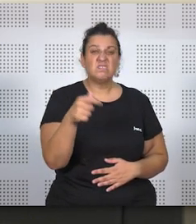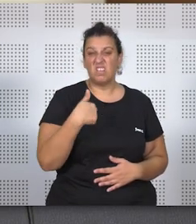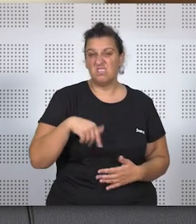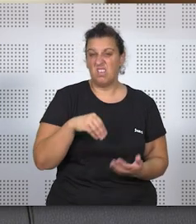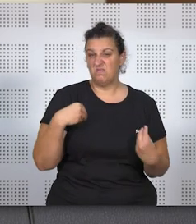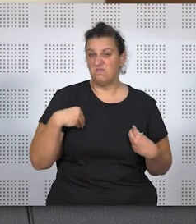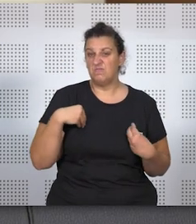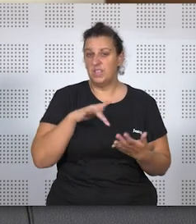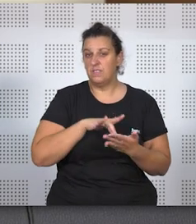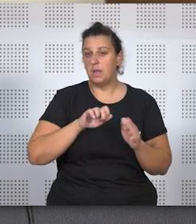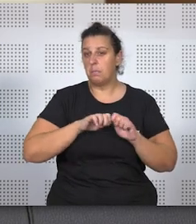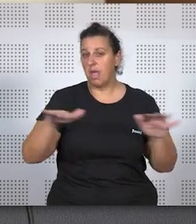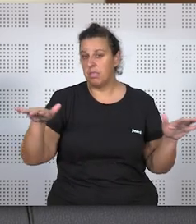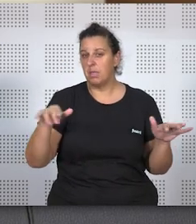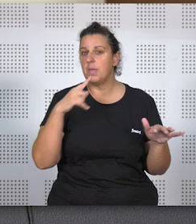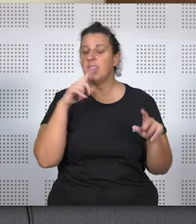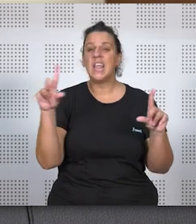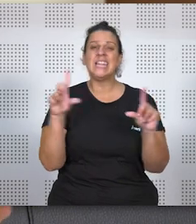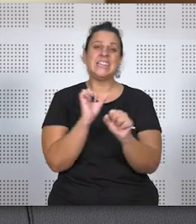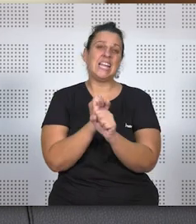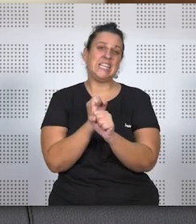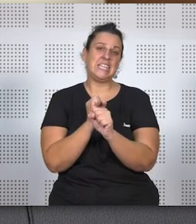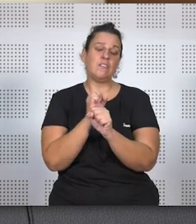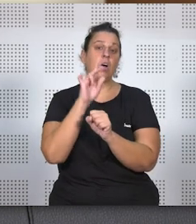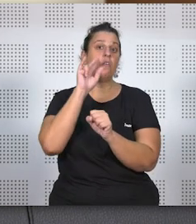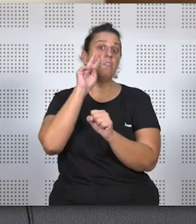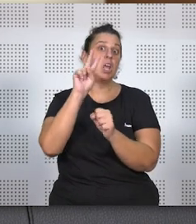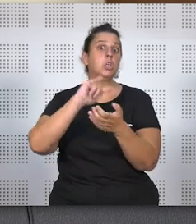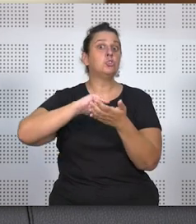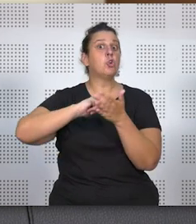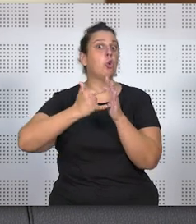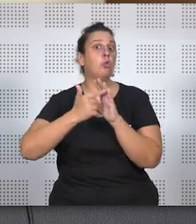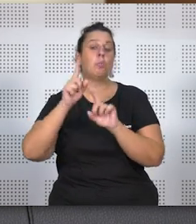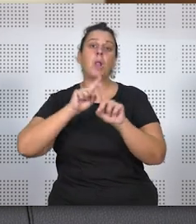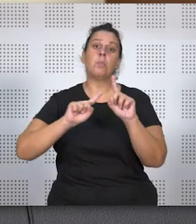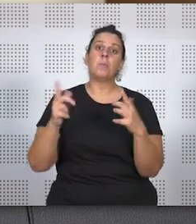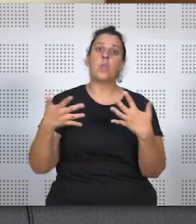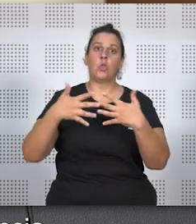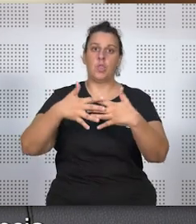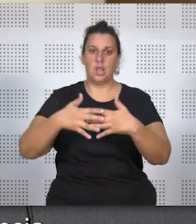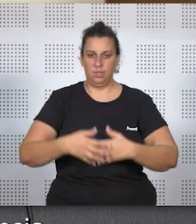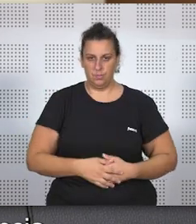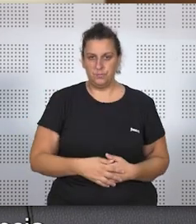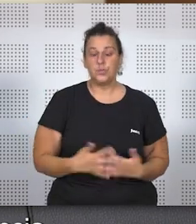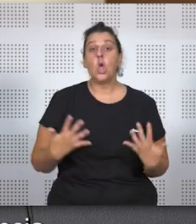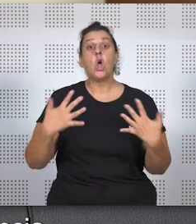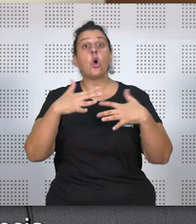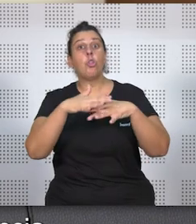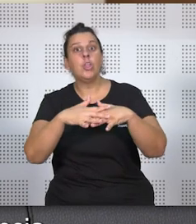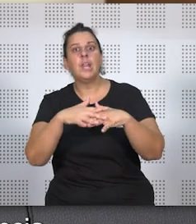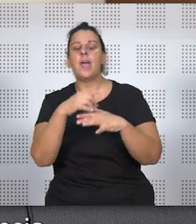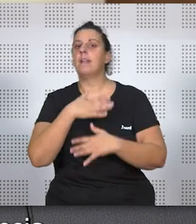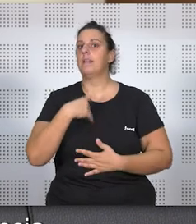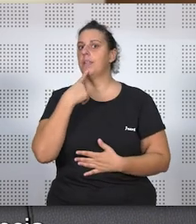vivimos también con la pandemia, que teletrabajar podría ser la solución para los problemas de conciliación. Cuando hablamos de conciliar estamos